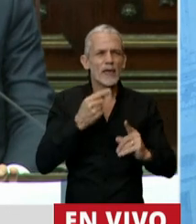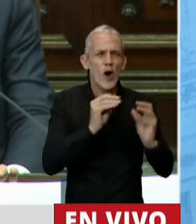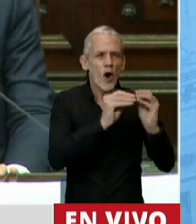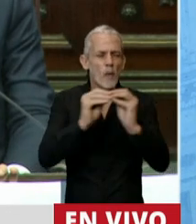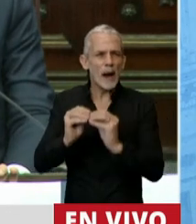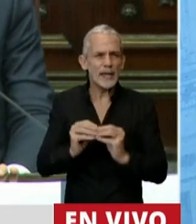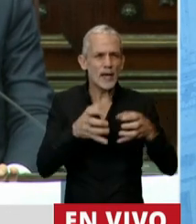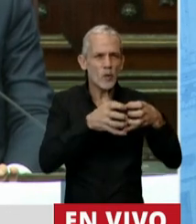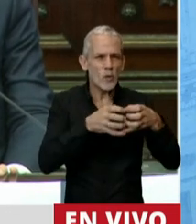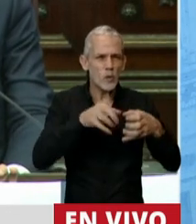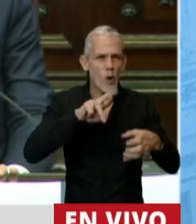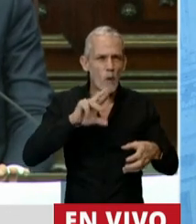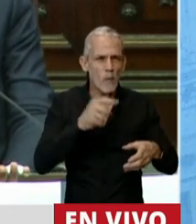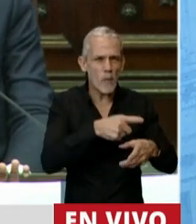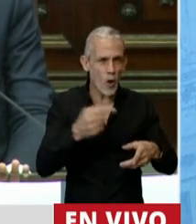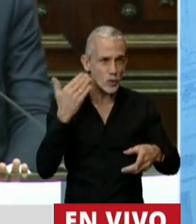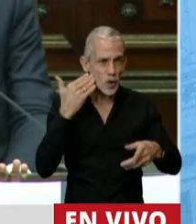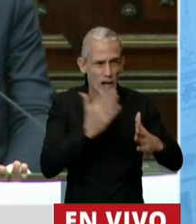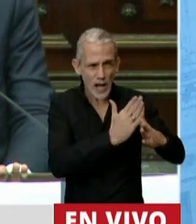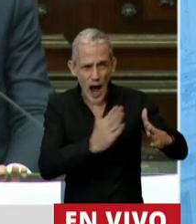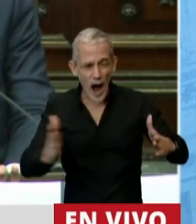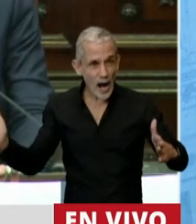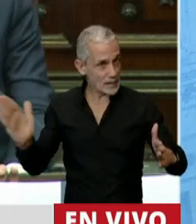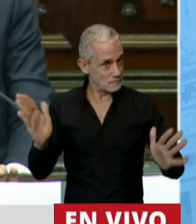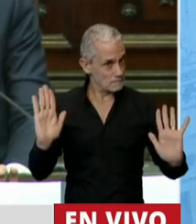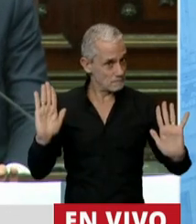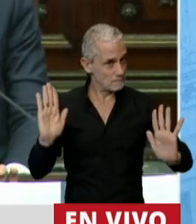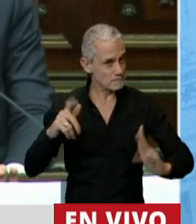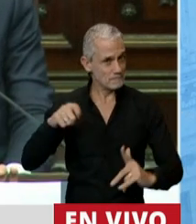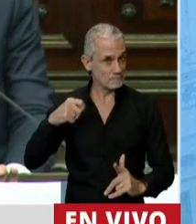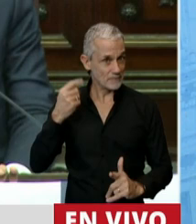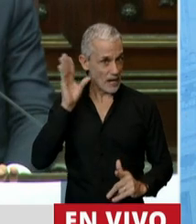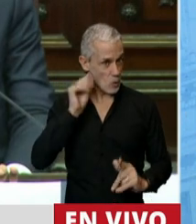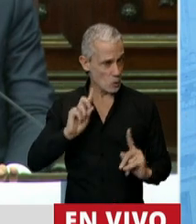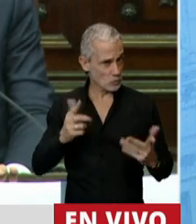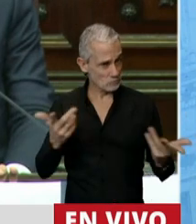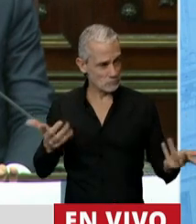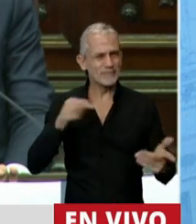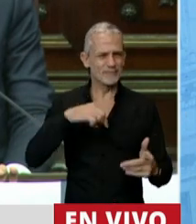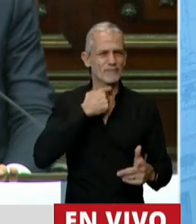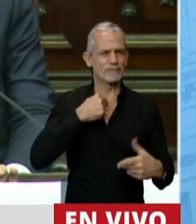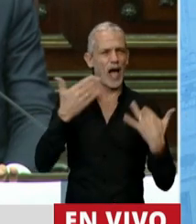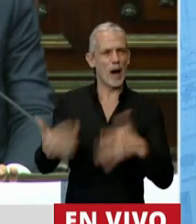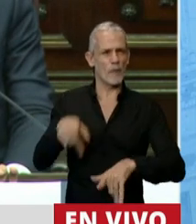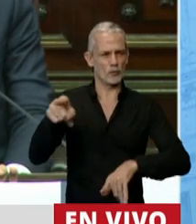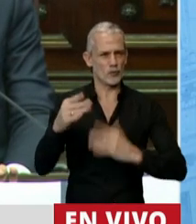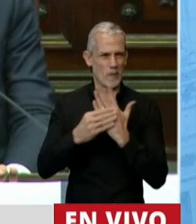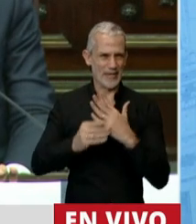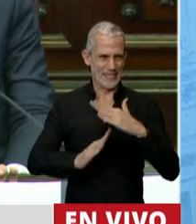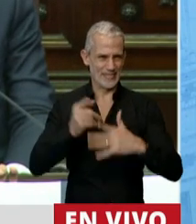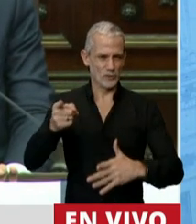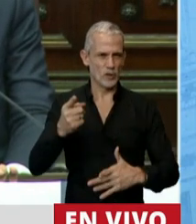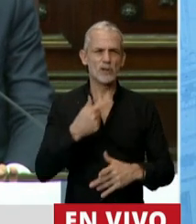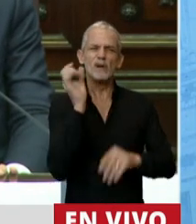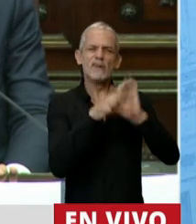compañeros de bloque durante toda esta tarde. Por eso quería solidarizarme con usted, Ministro, y repudiar